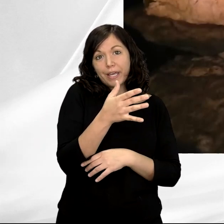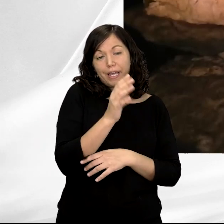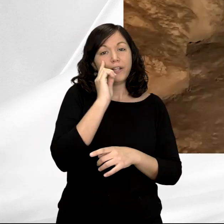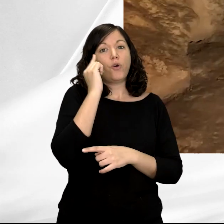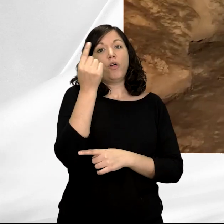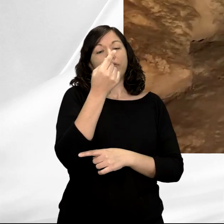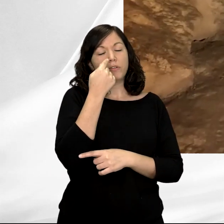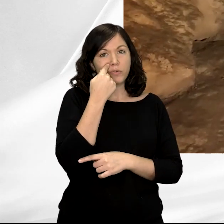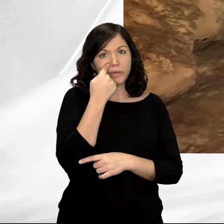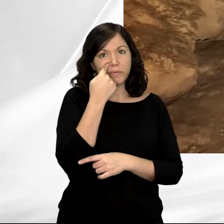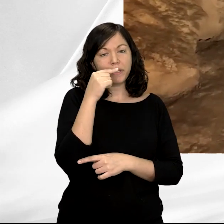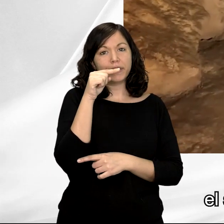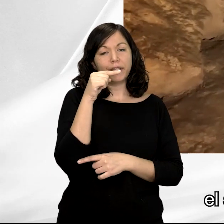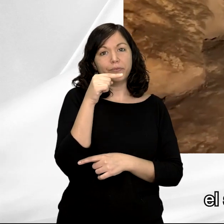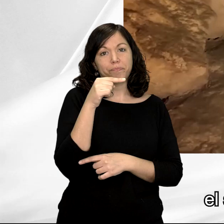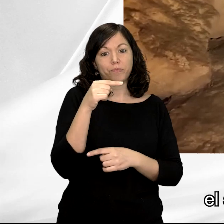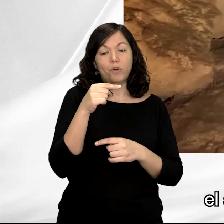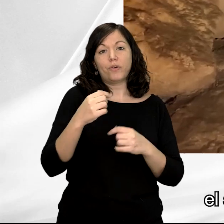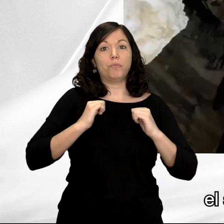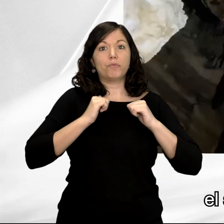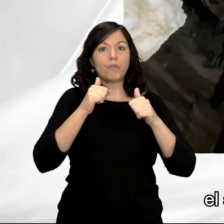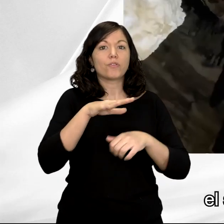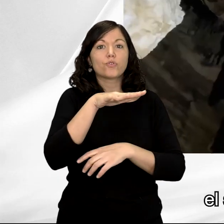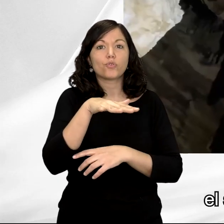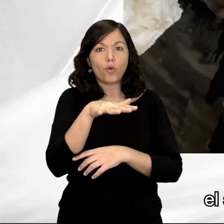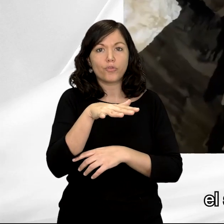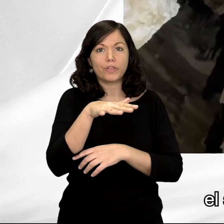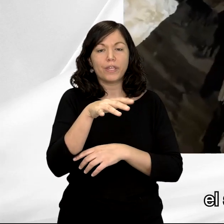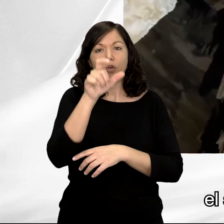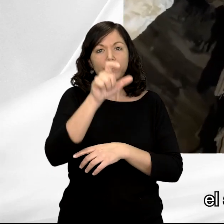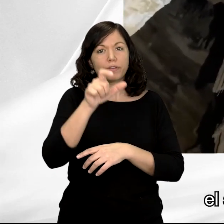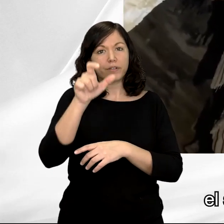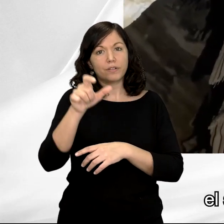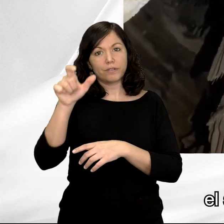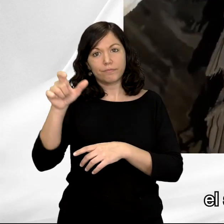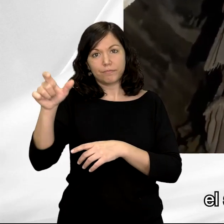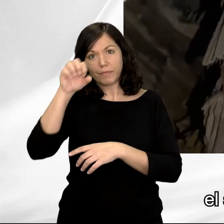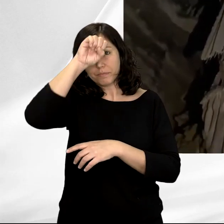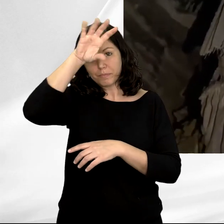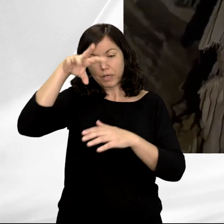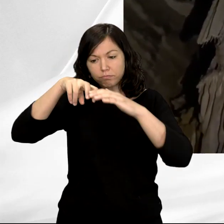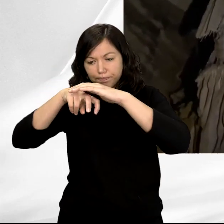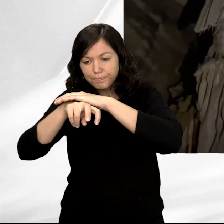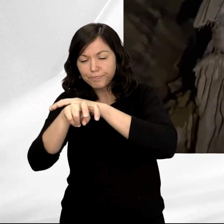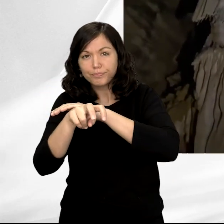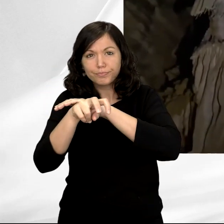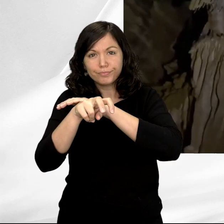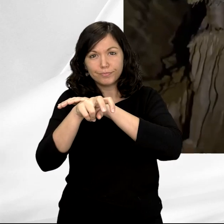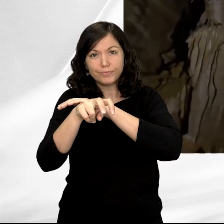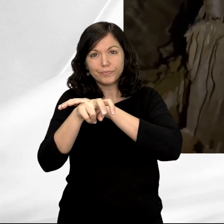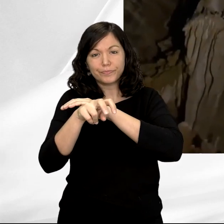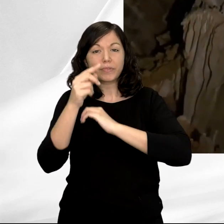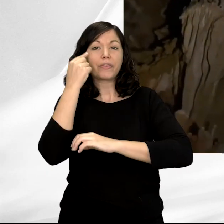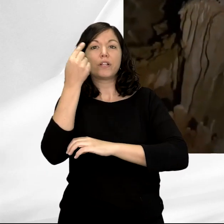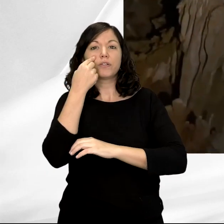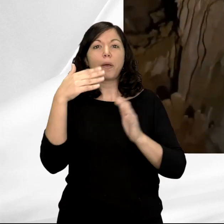Descubrimiento, que está aquí, detrás de mí, en el sitio por el que accedieron los espeleólogos, los diez descubridores